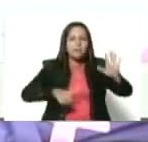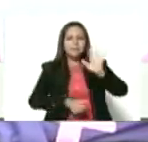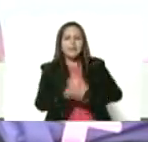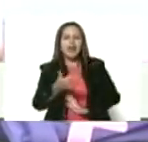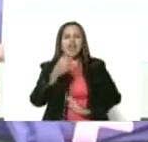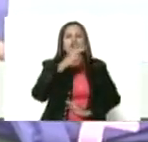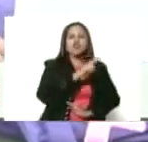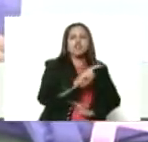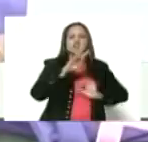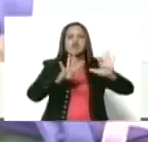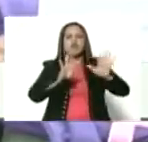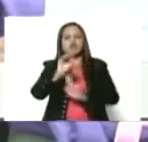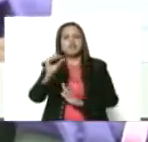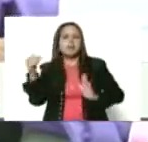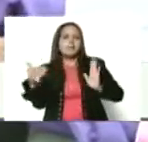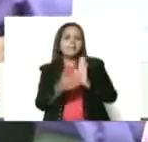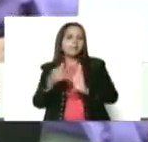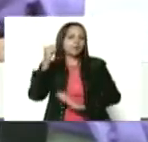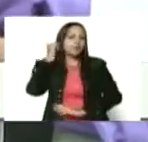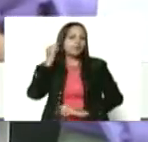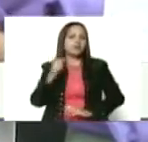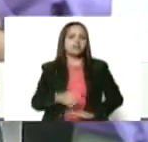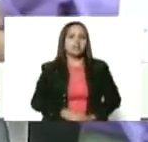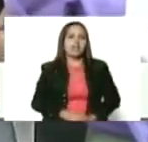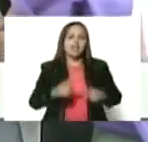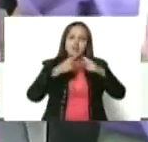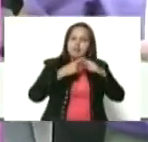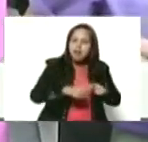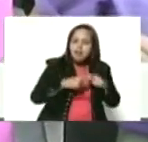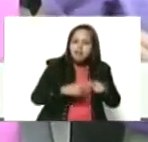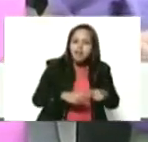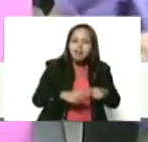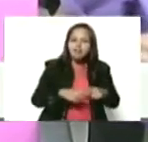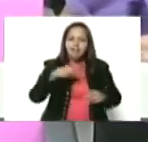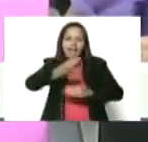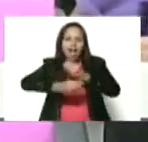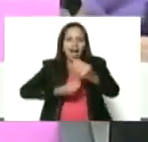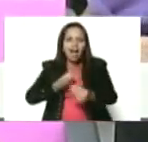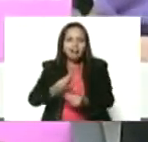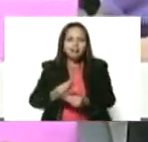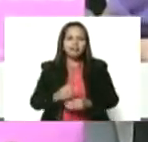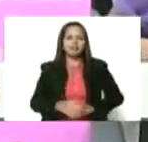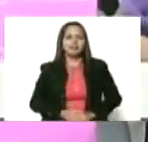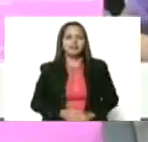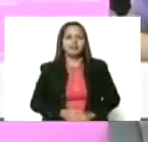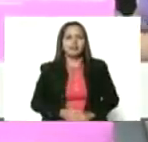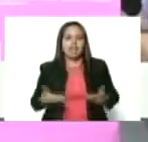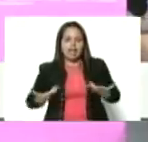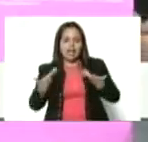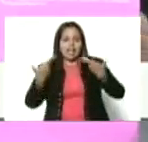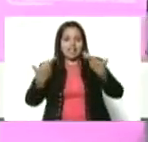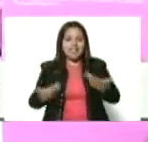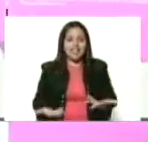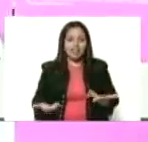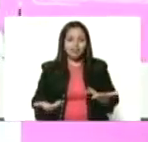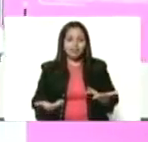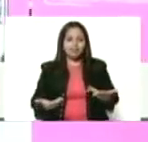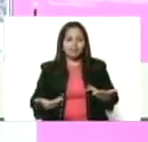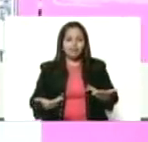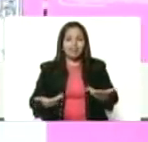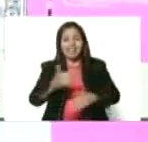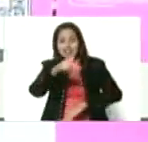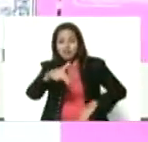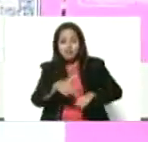290 mil mujeres en talleres, en producción. Hemos entregado a nivel nacional